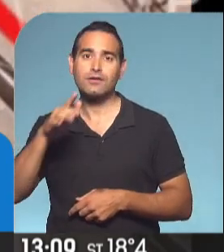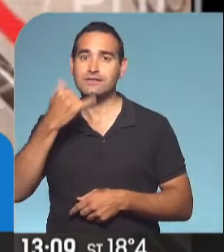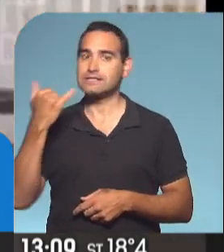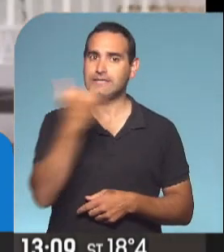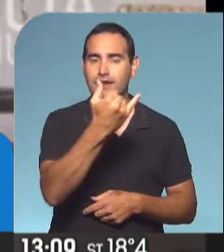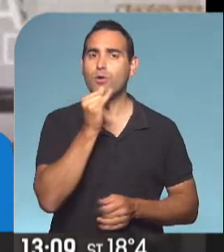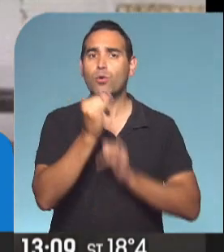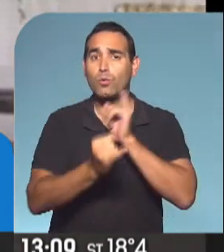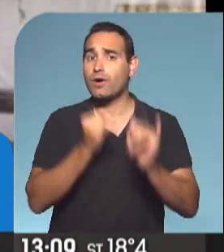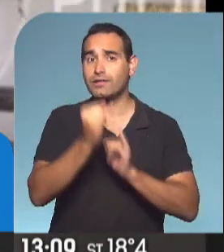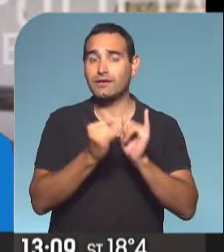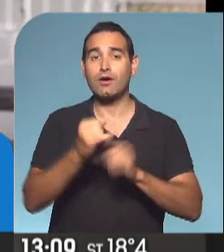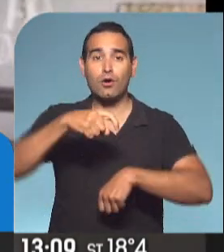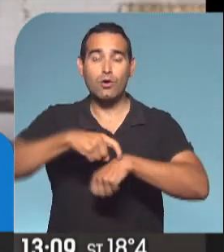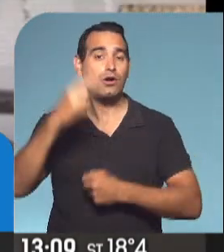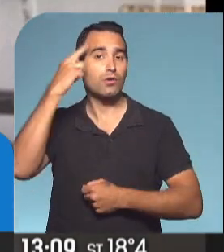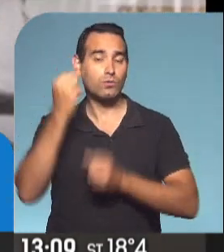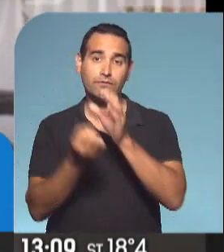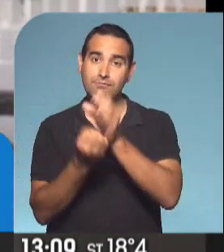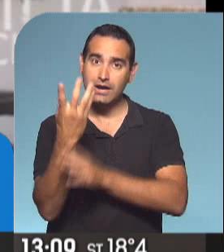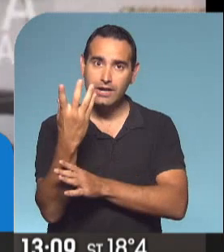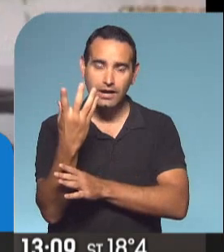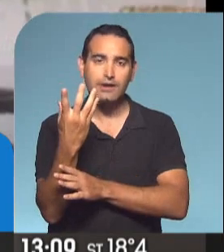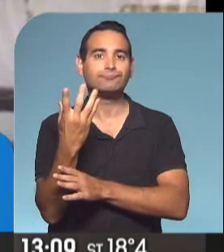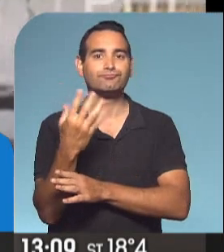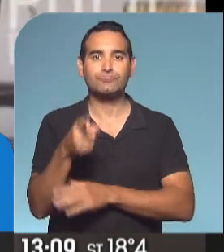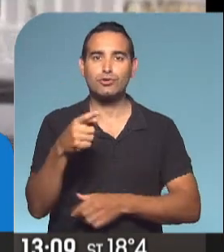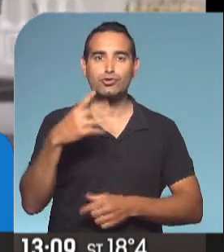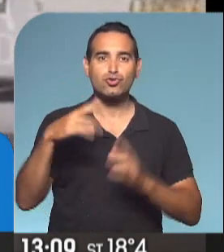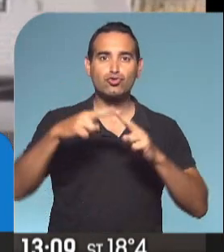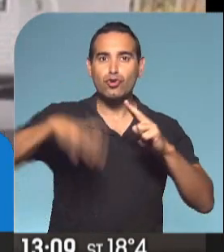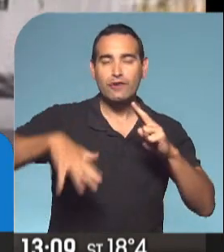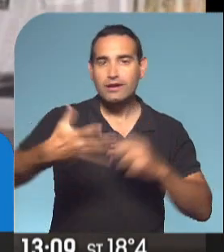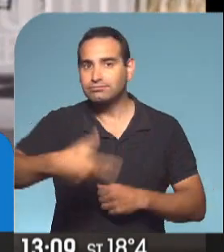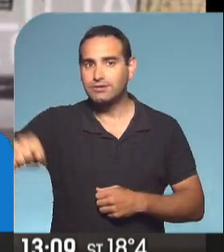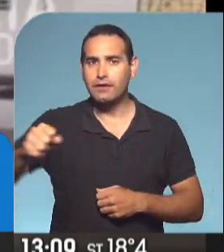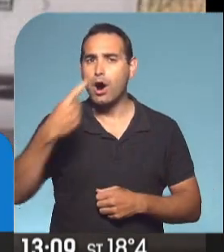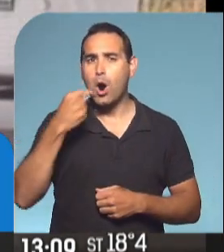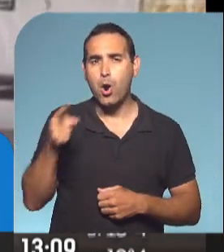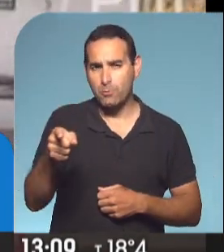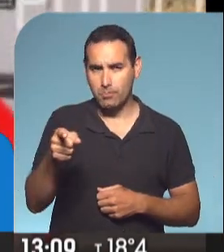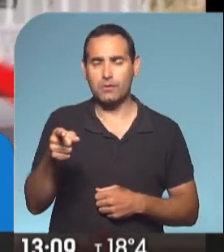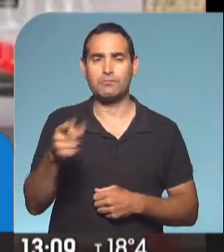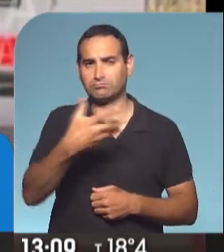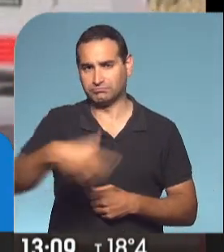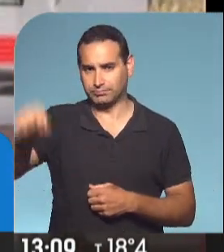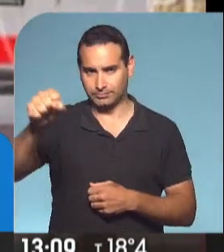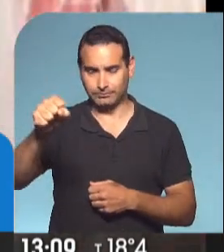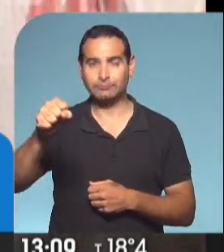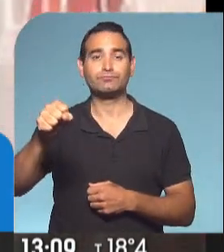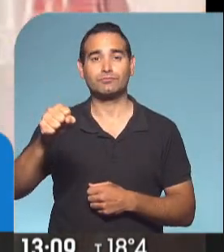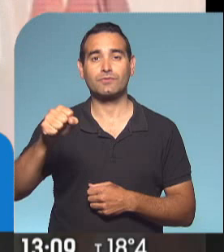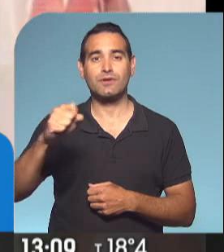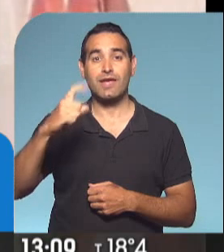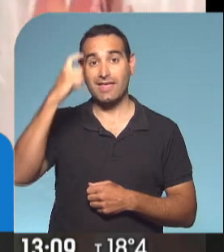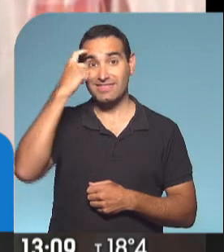que a las 9 de la mañana se habían llevado a su sobrina, un conocido de la madre. A los 10